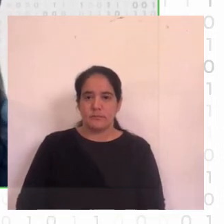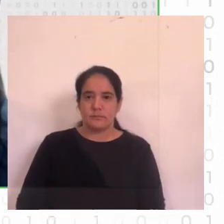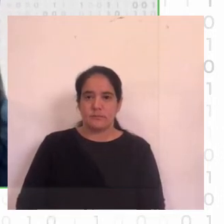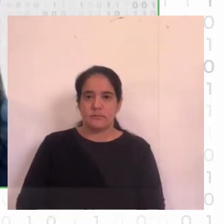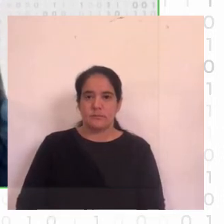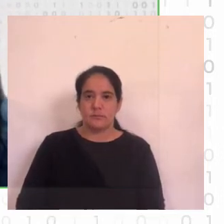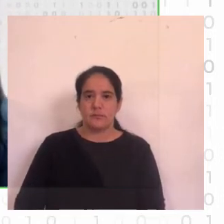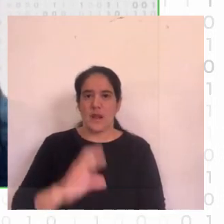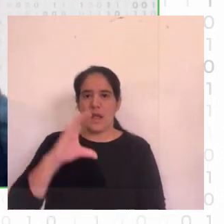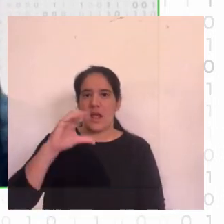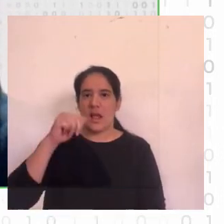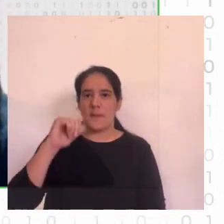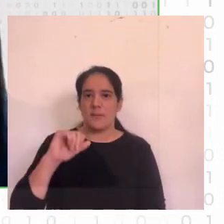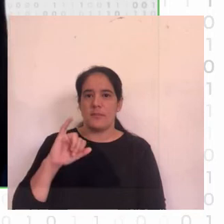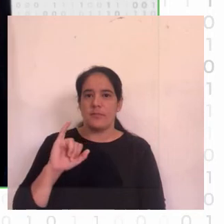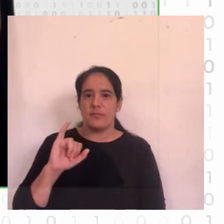Cami y Palomeque ¿en más?